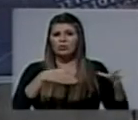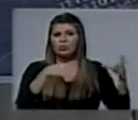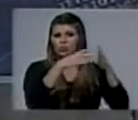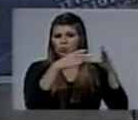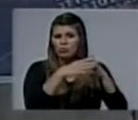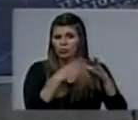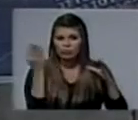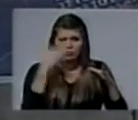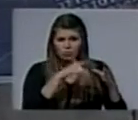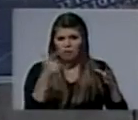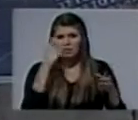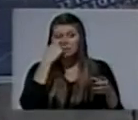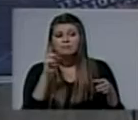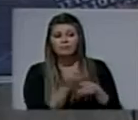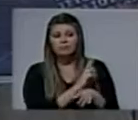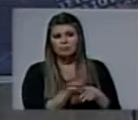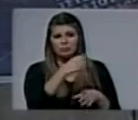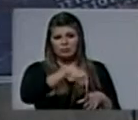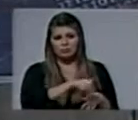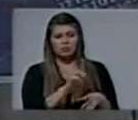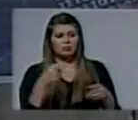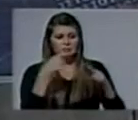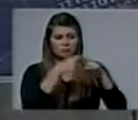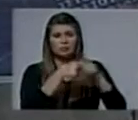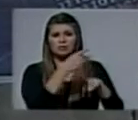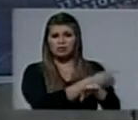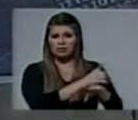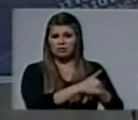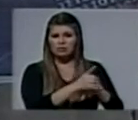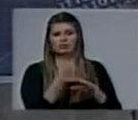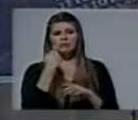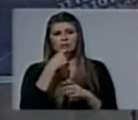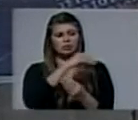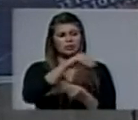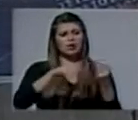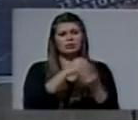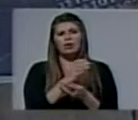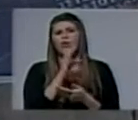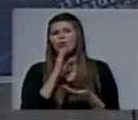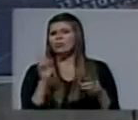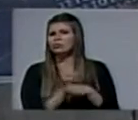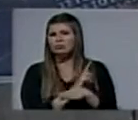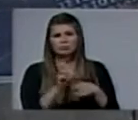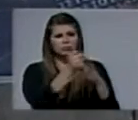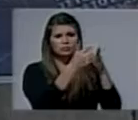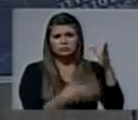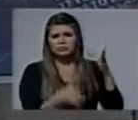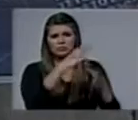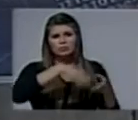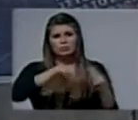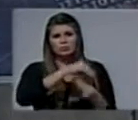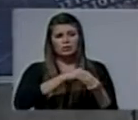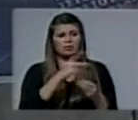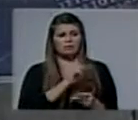tienen a nadie quien los defienda y luche por ellos. Una sociedad que no sabe cómo cuidar a sus miembros más